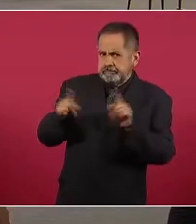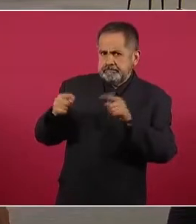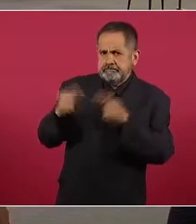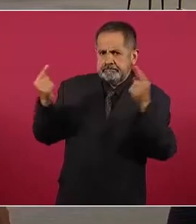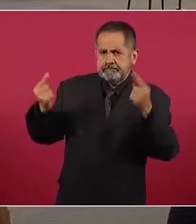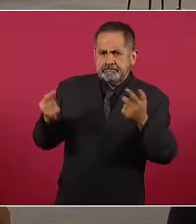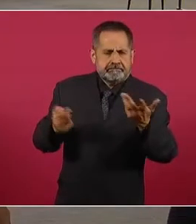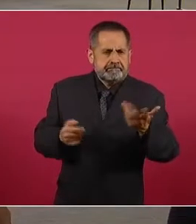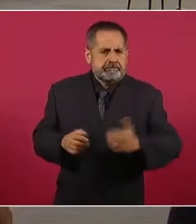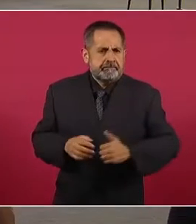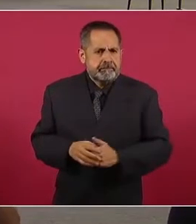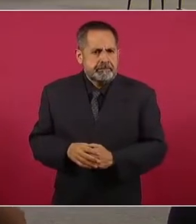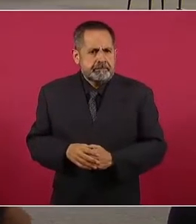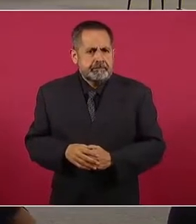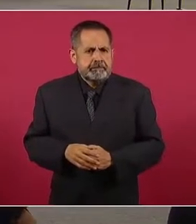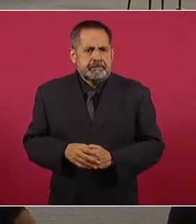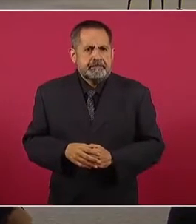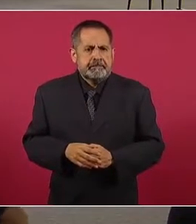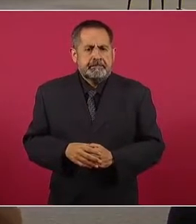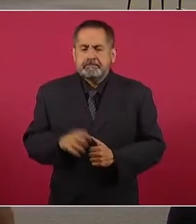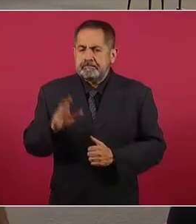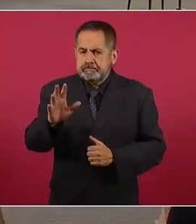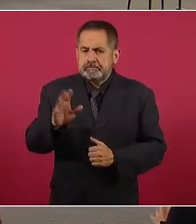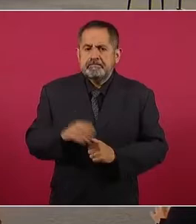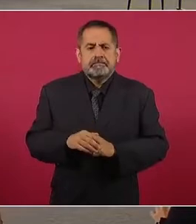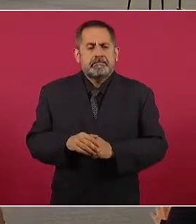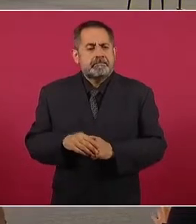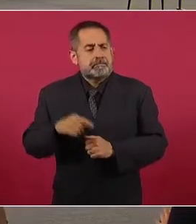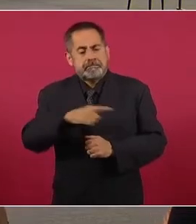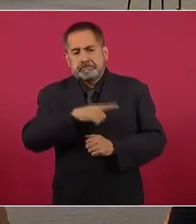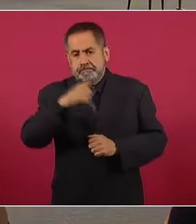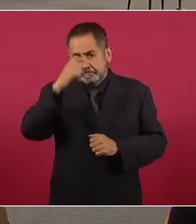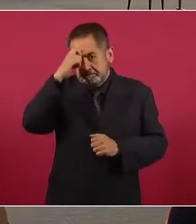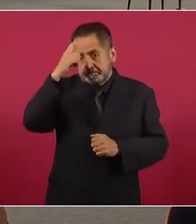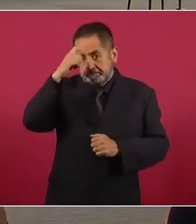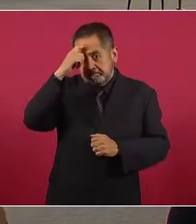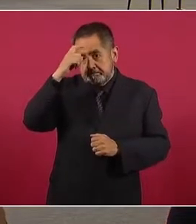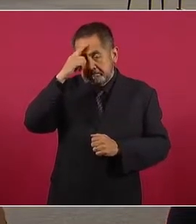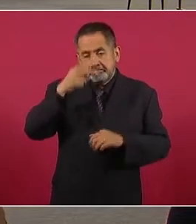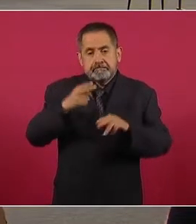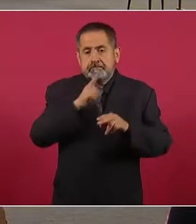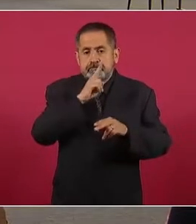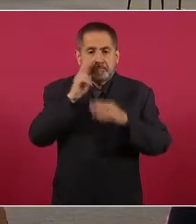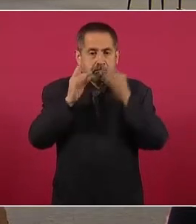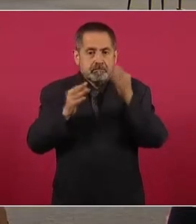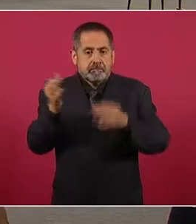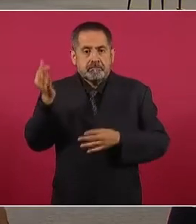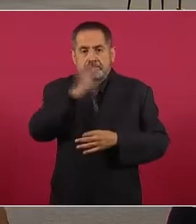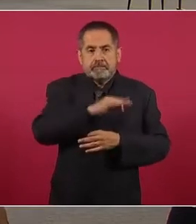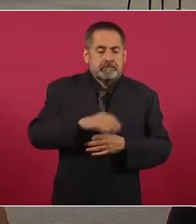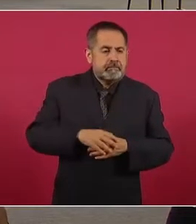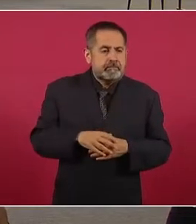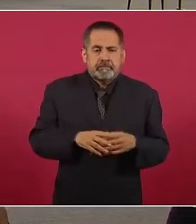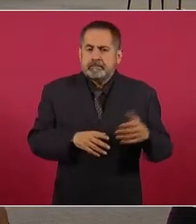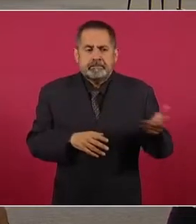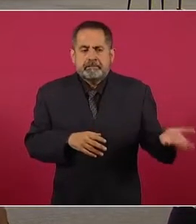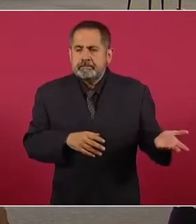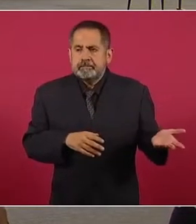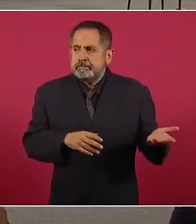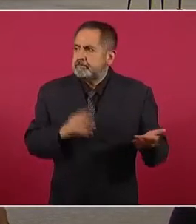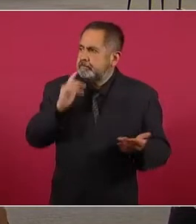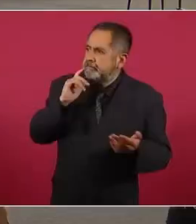y fundamental. Bueno, así se inventan las noticias falsas. Alguien coloca una falsedad y que